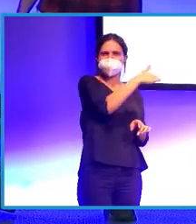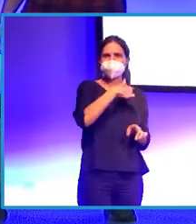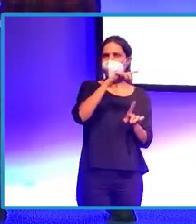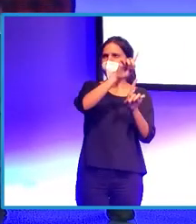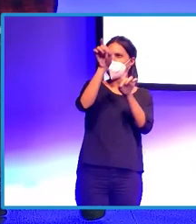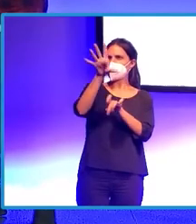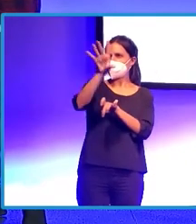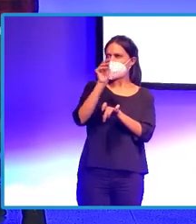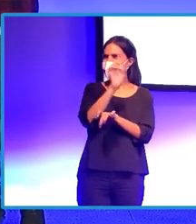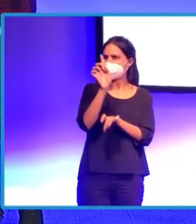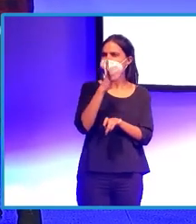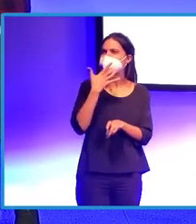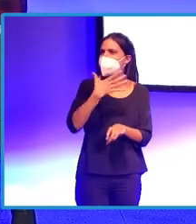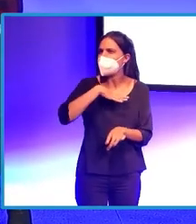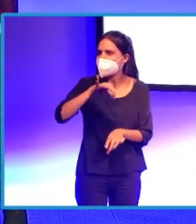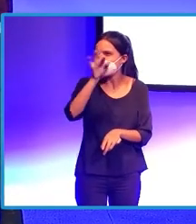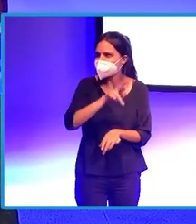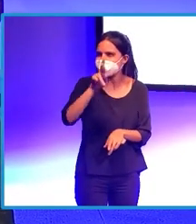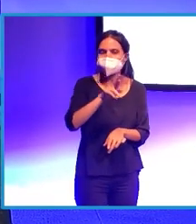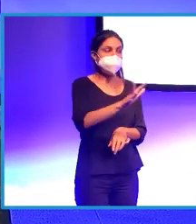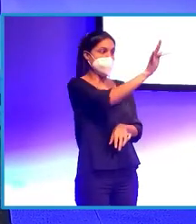los no informáticos, ¿cómo se llevan con el tema?